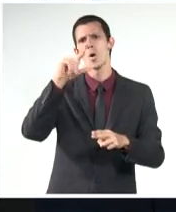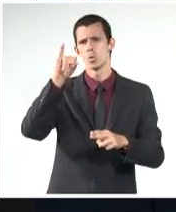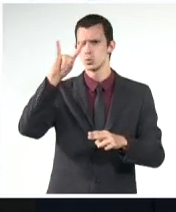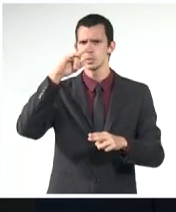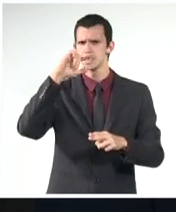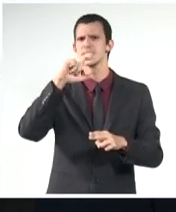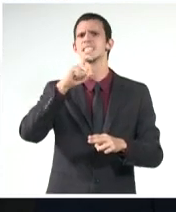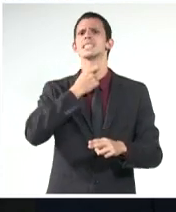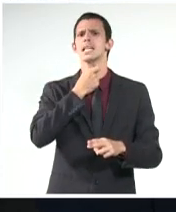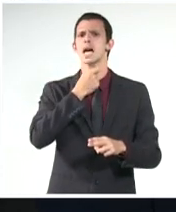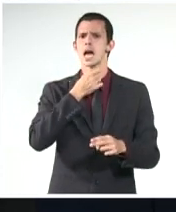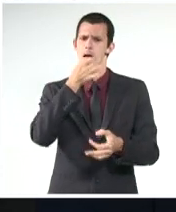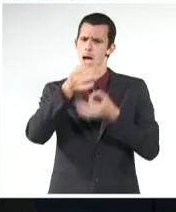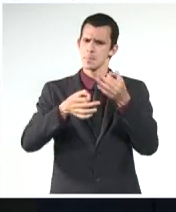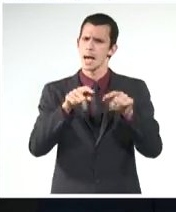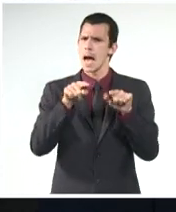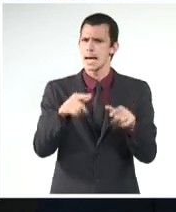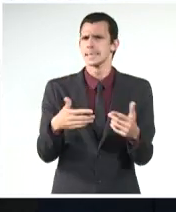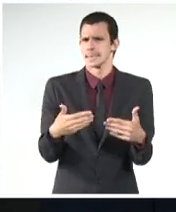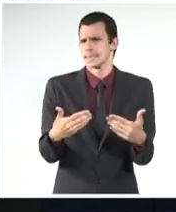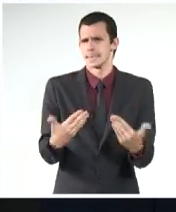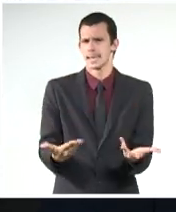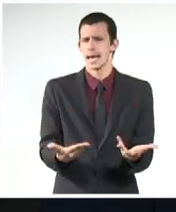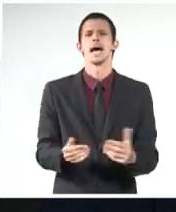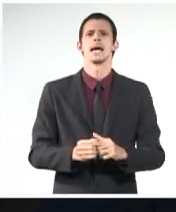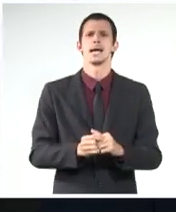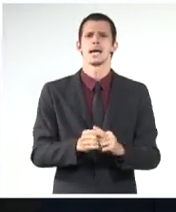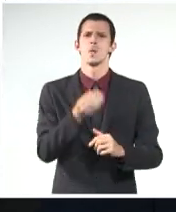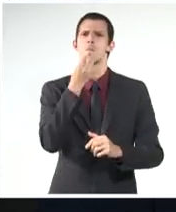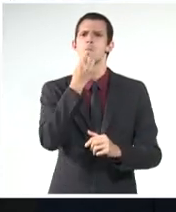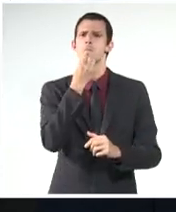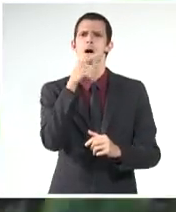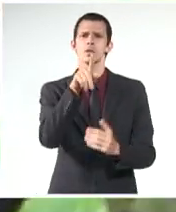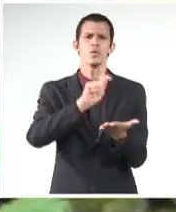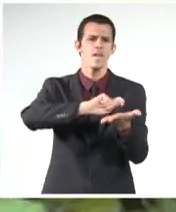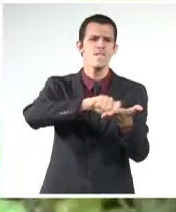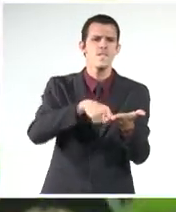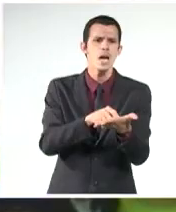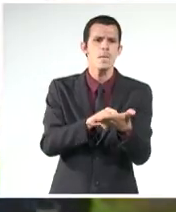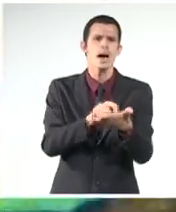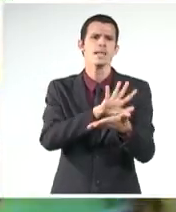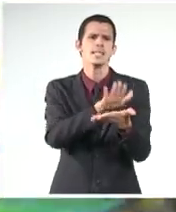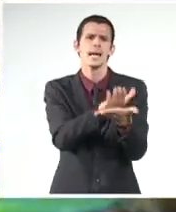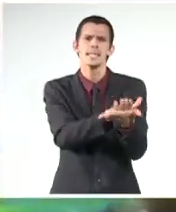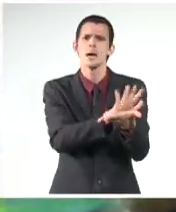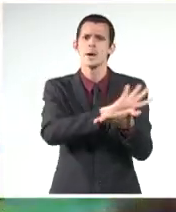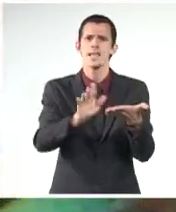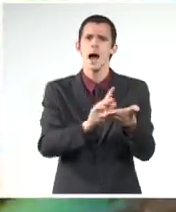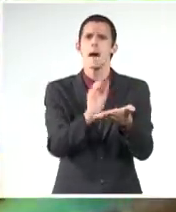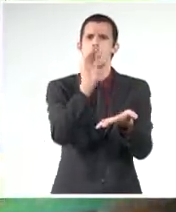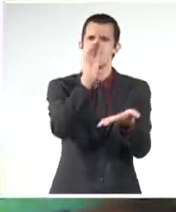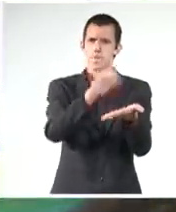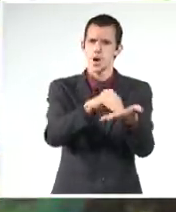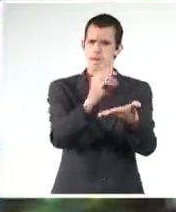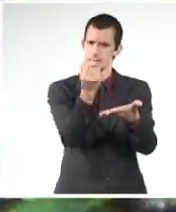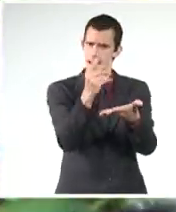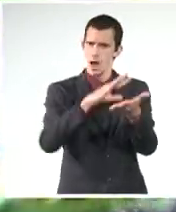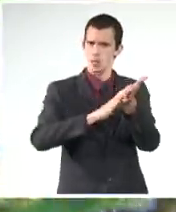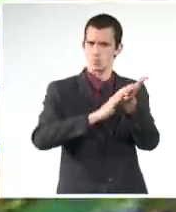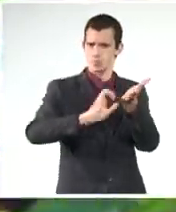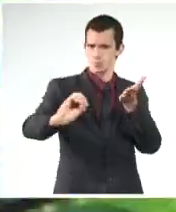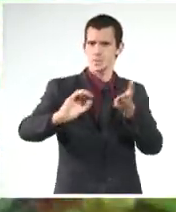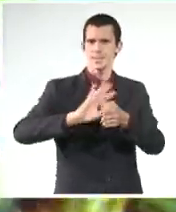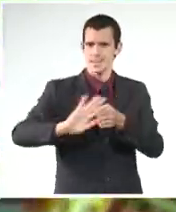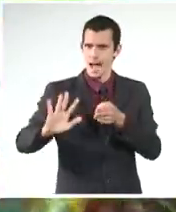reveló que Cuba es el tercer mejor destino para bucear en el mundo. En la mejor posición estuvo Australia, mientras el segundo